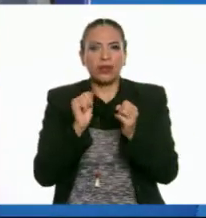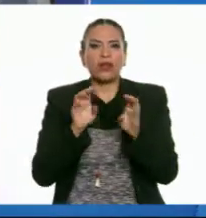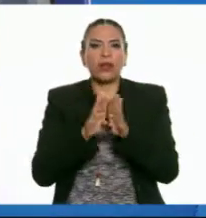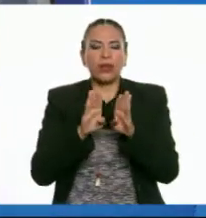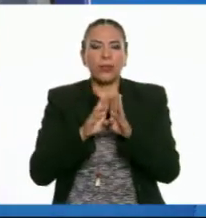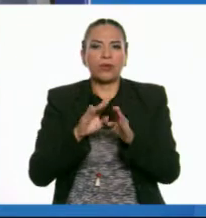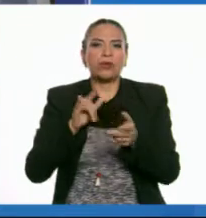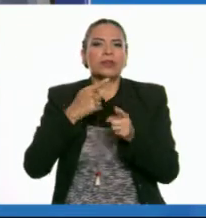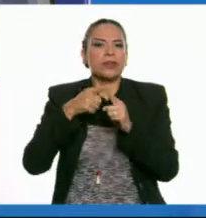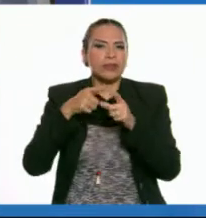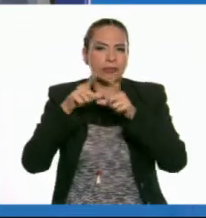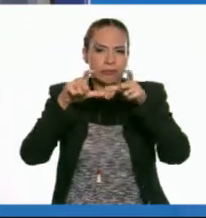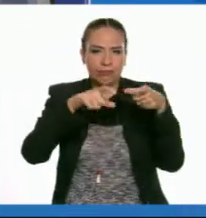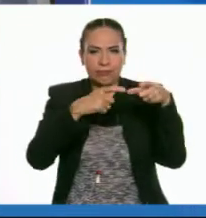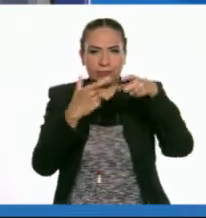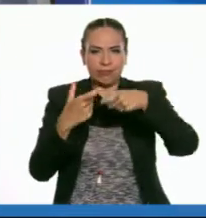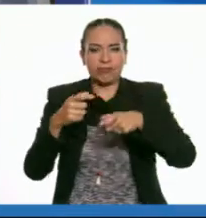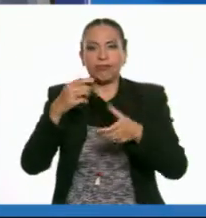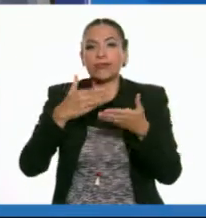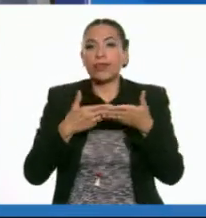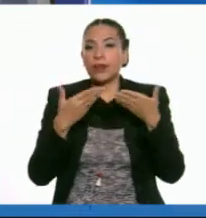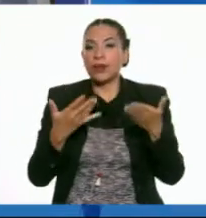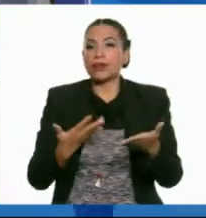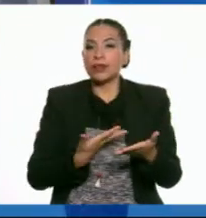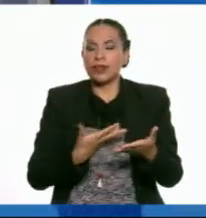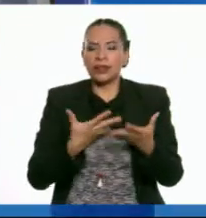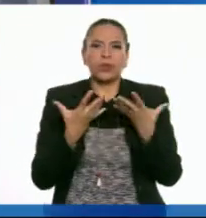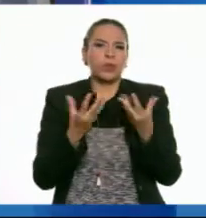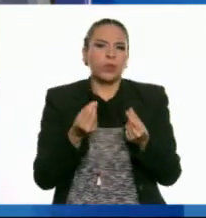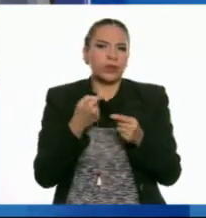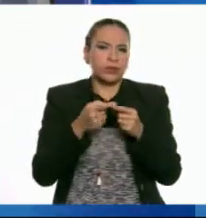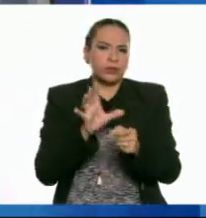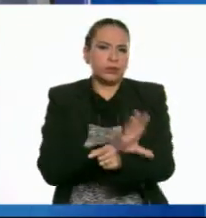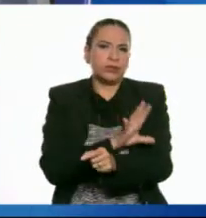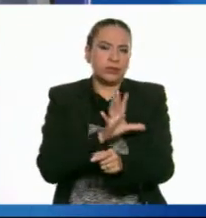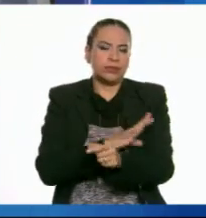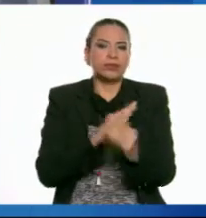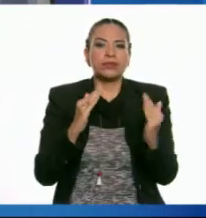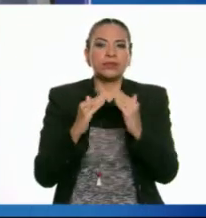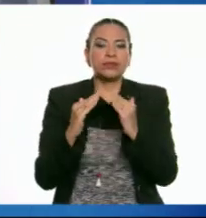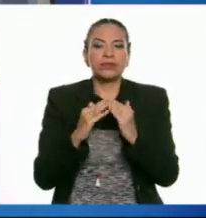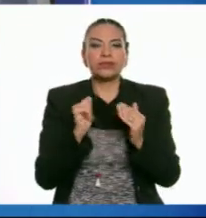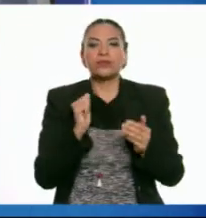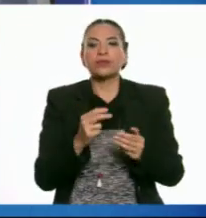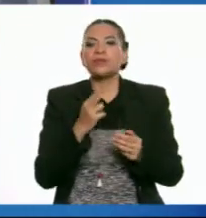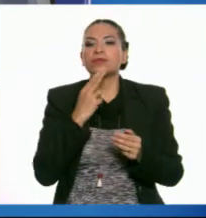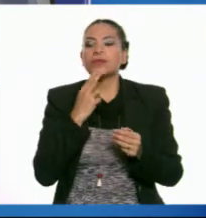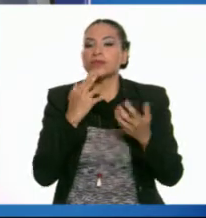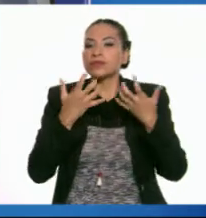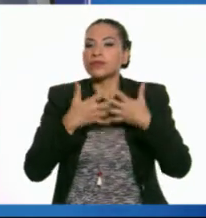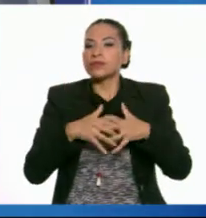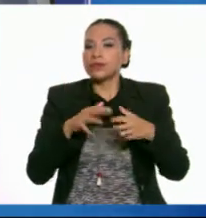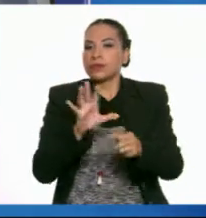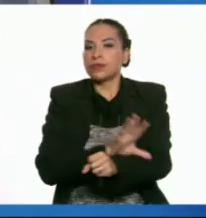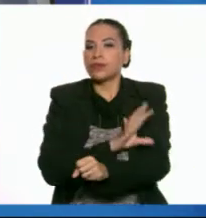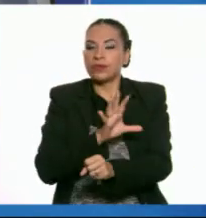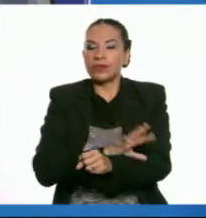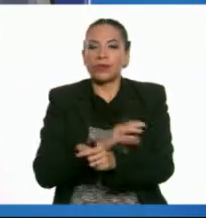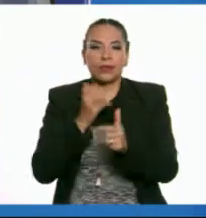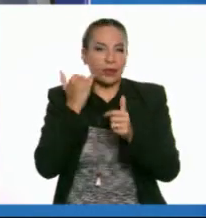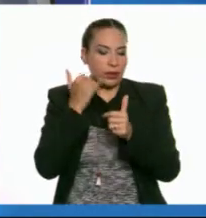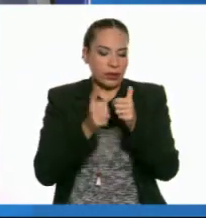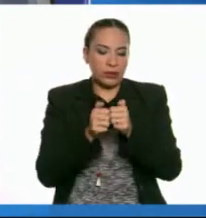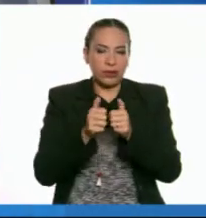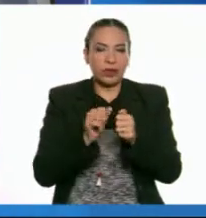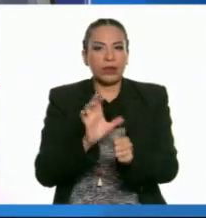espaciales. Por ejemplo, hoy en día contamos con muchísimos aparatos en nuestros hogares que funcionan con electricidad. Como los celulares,